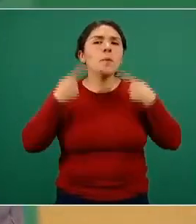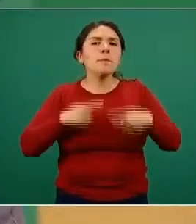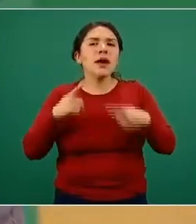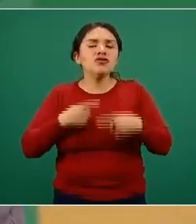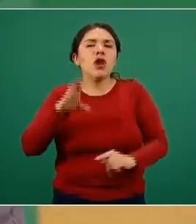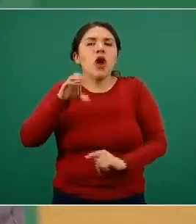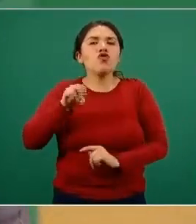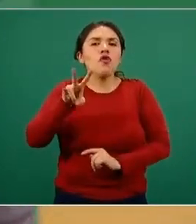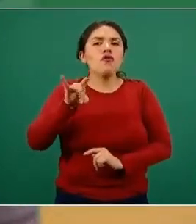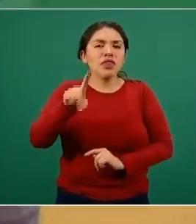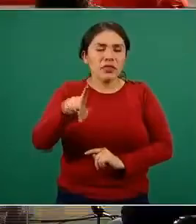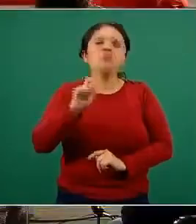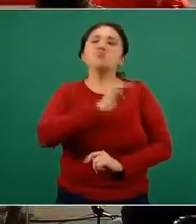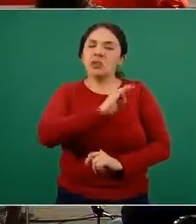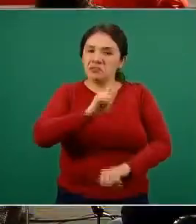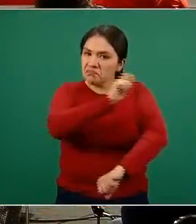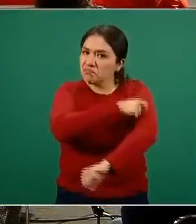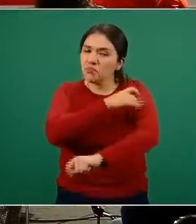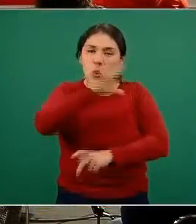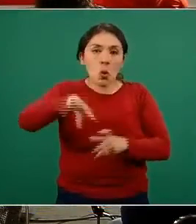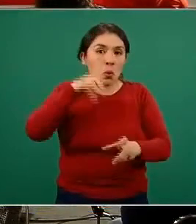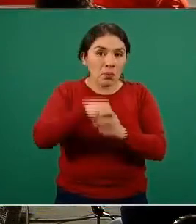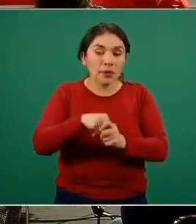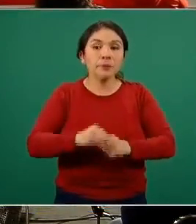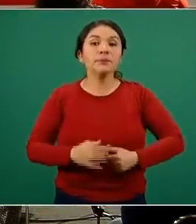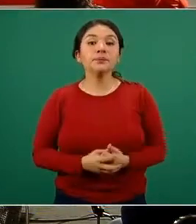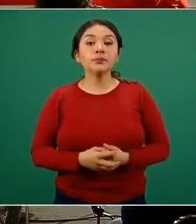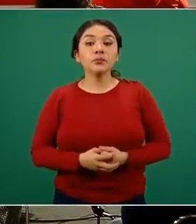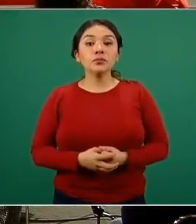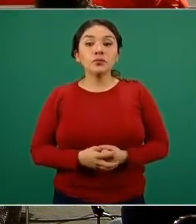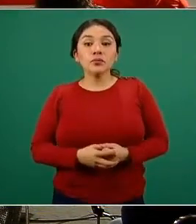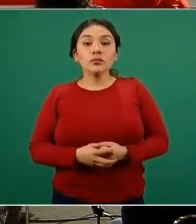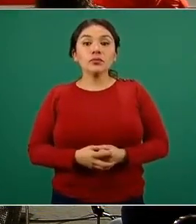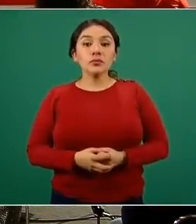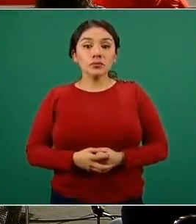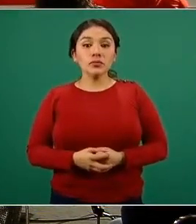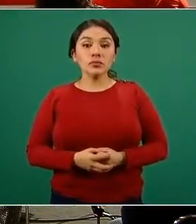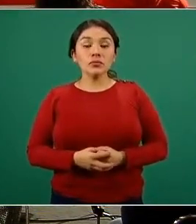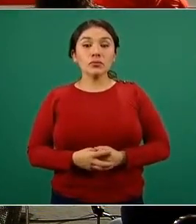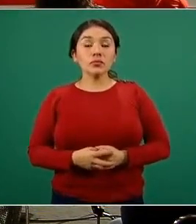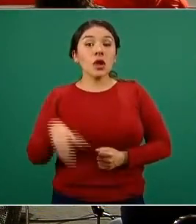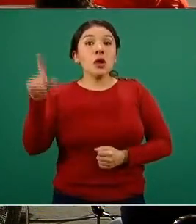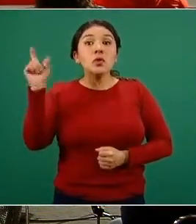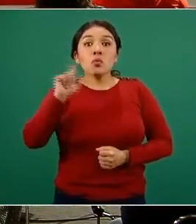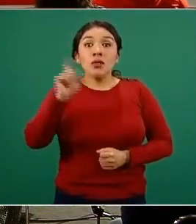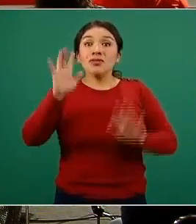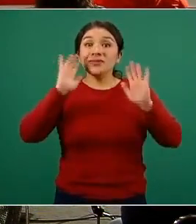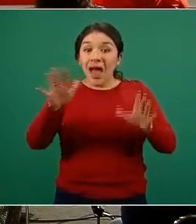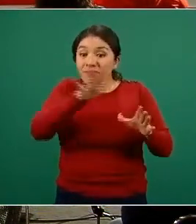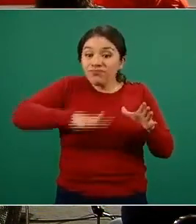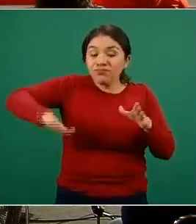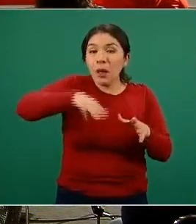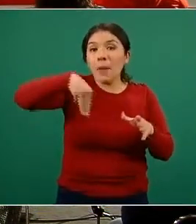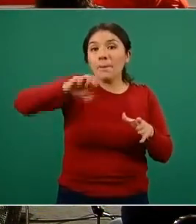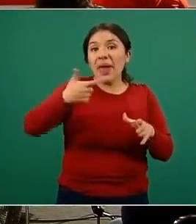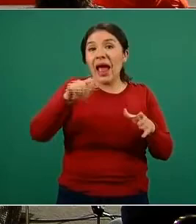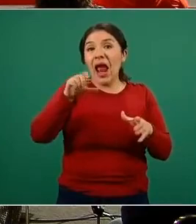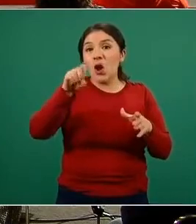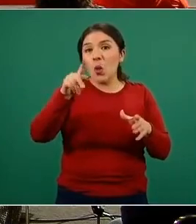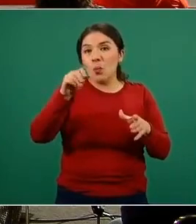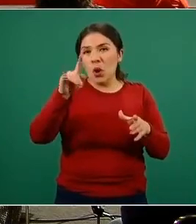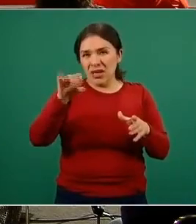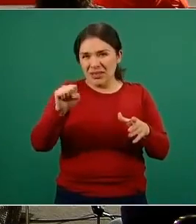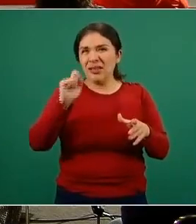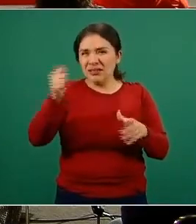personas con COVID. Y una vez que estemos en la zona megalopolitana, como estaremos